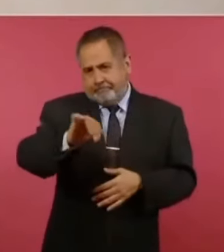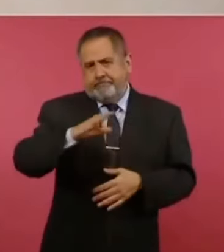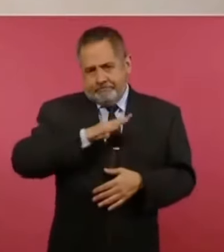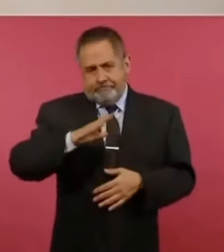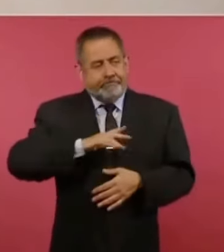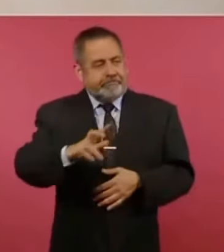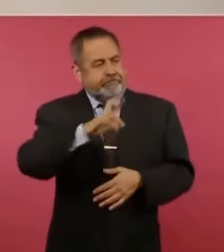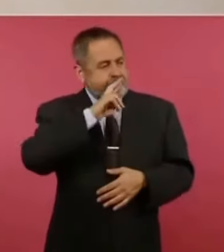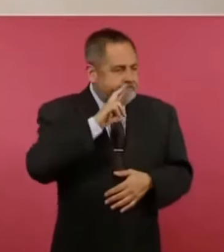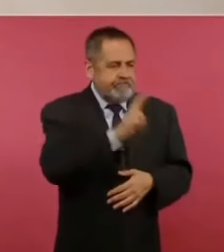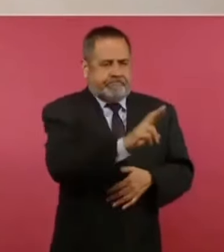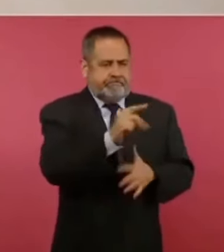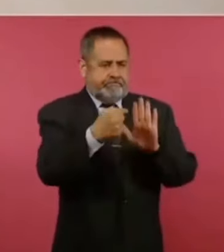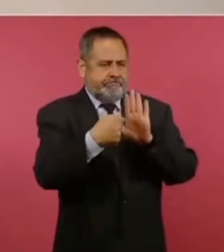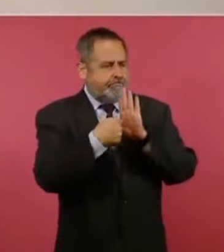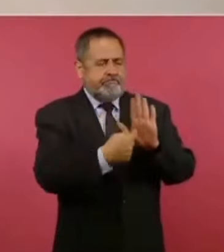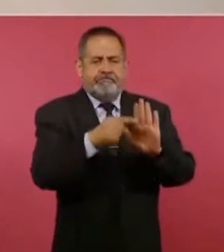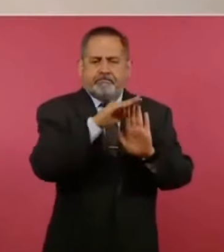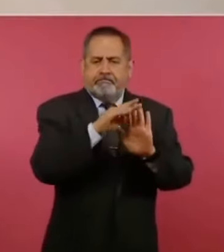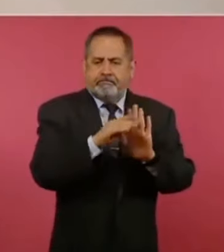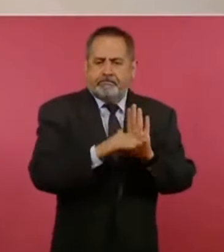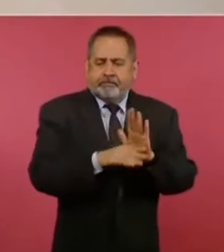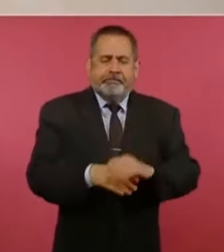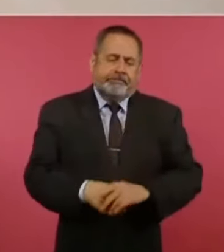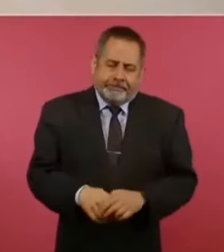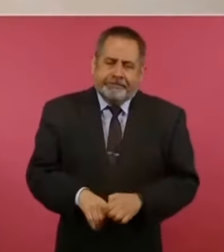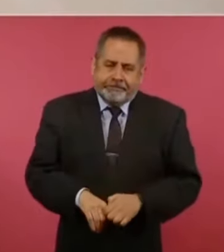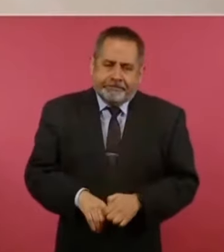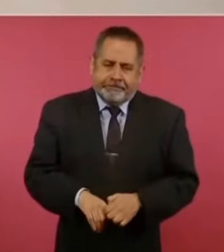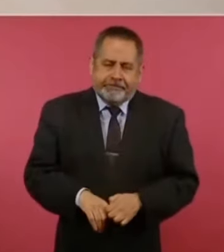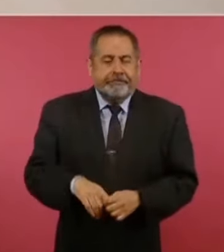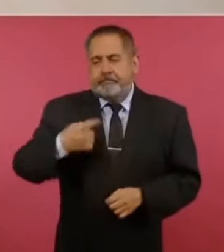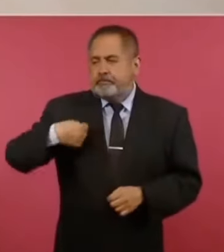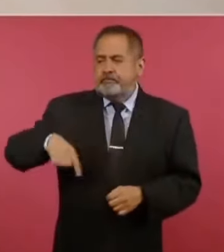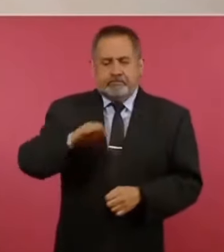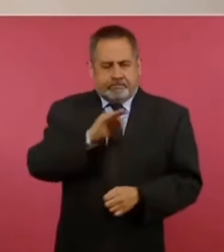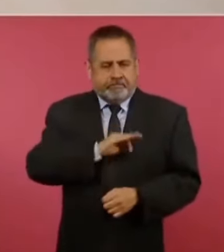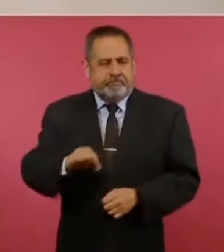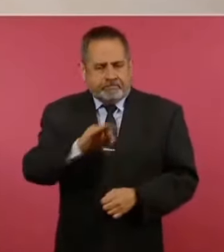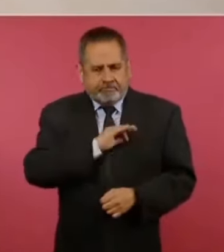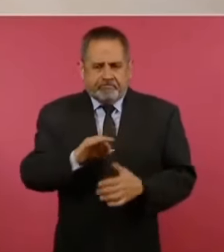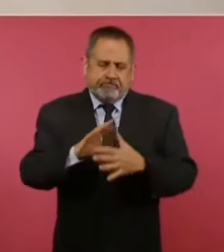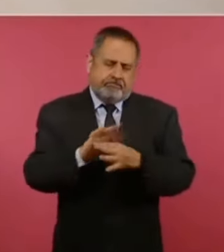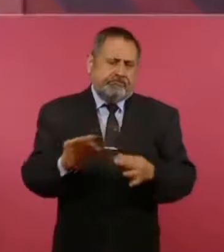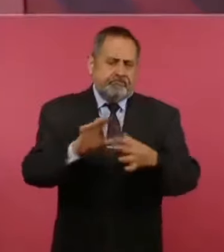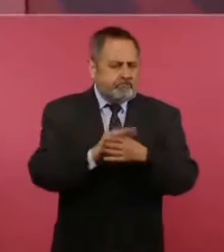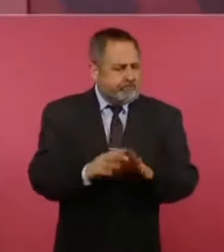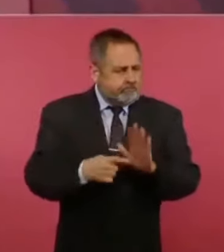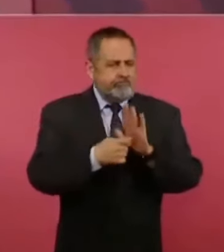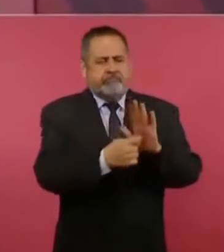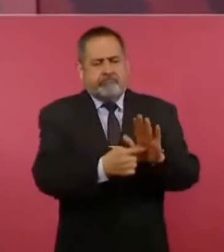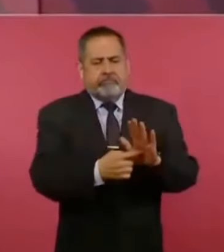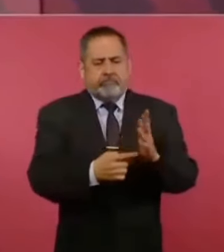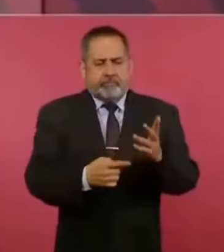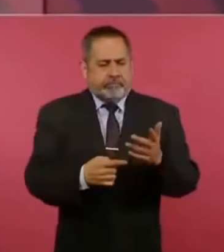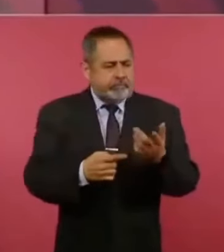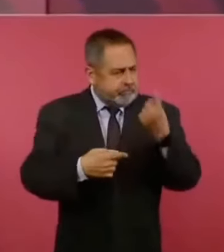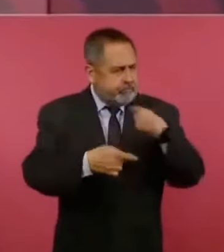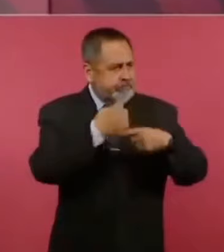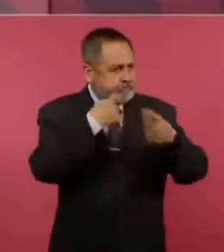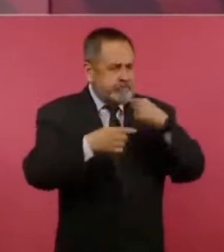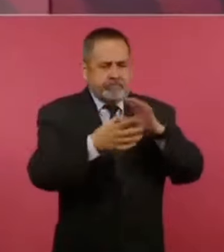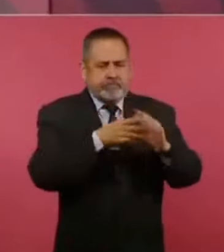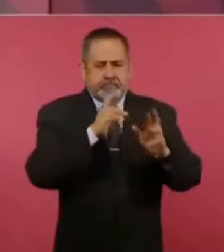entonces, hay esa posibilidad de réplica.